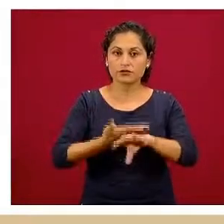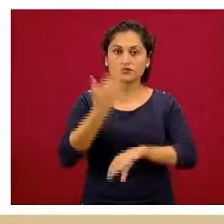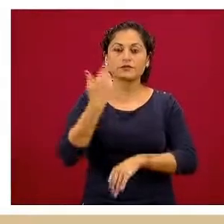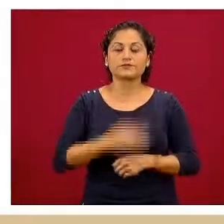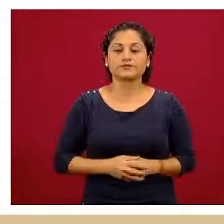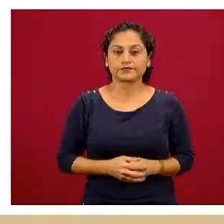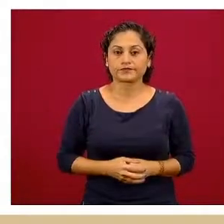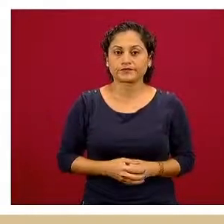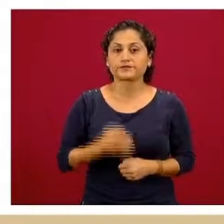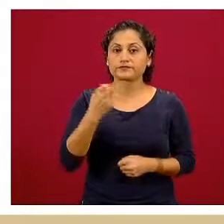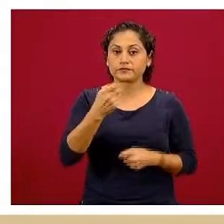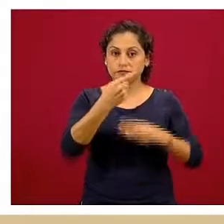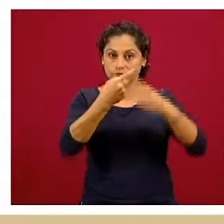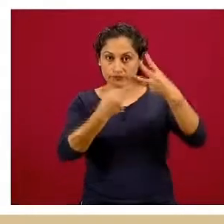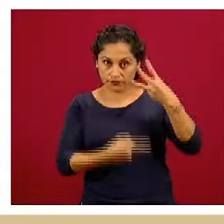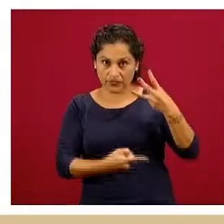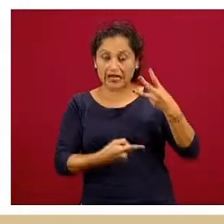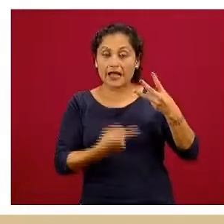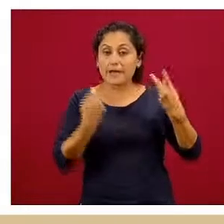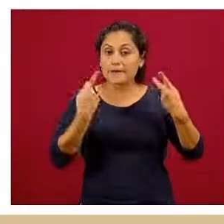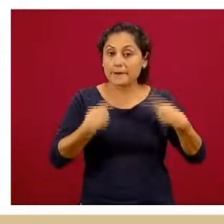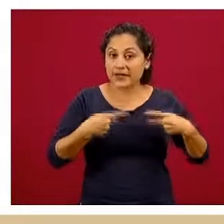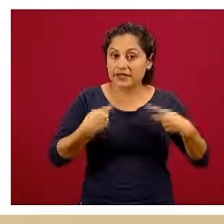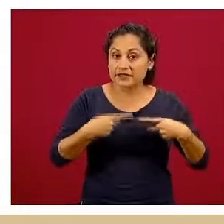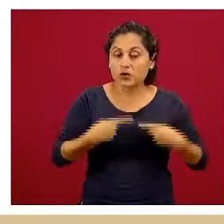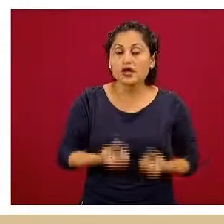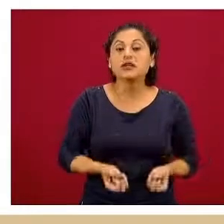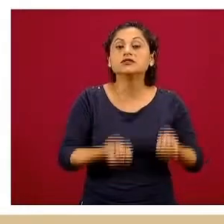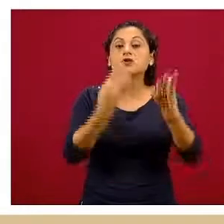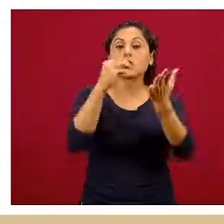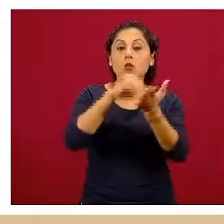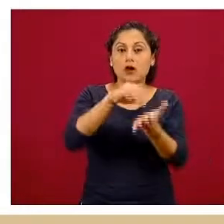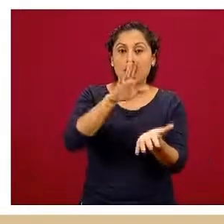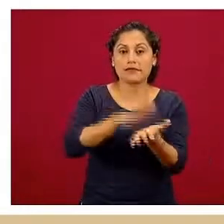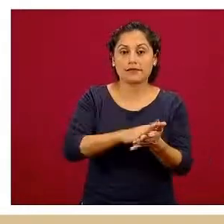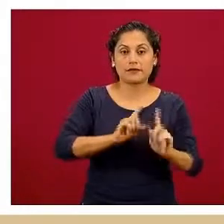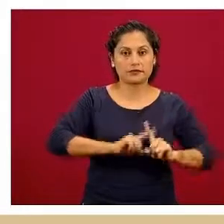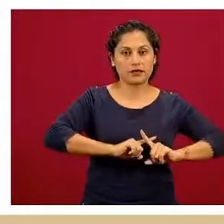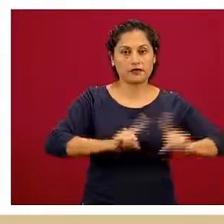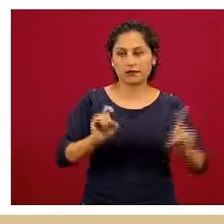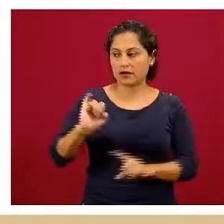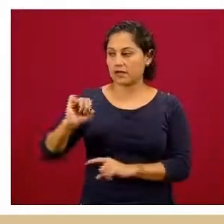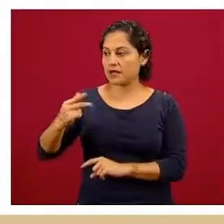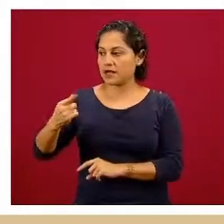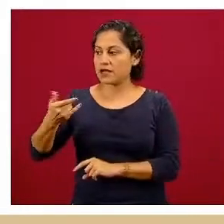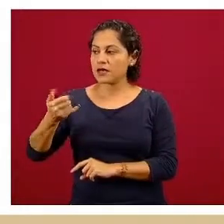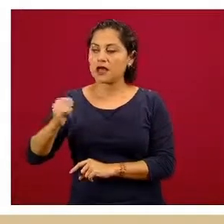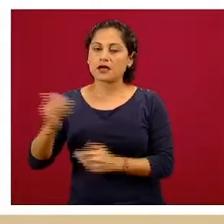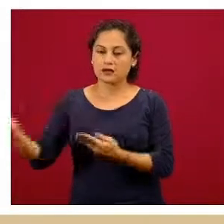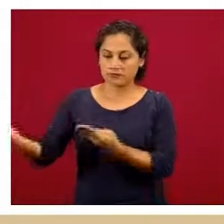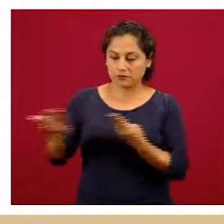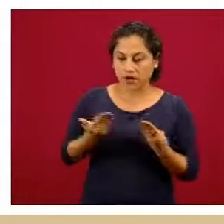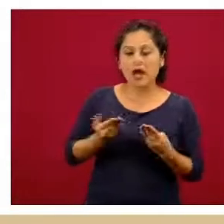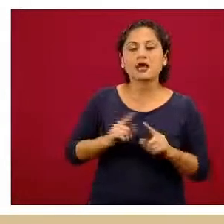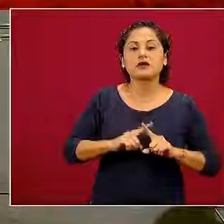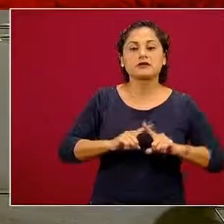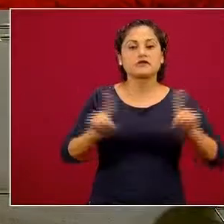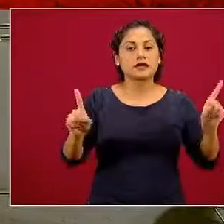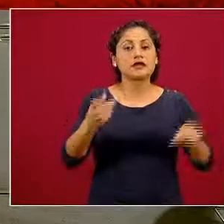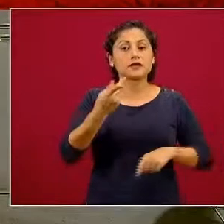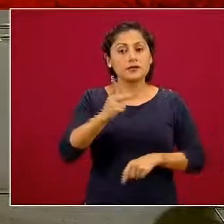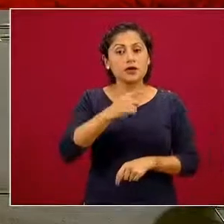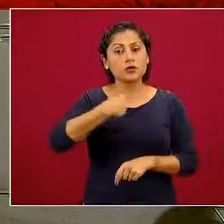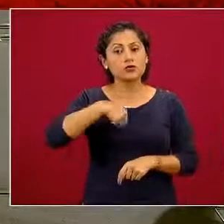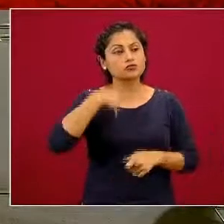de casos, no es el número oficial que tiene INEGI, que regularmente otorga, pero son fuentes de información que nos